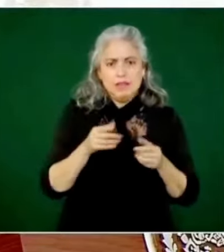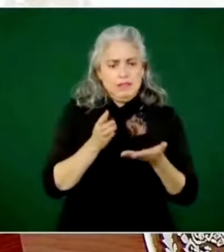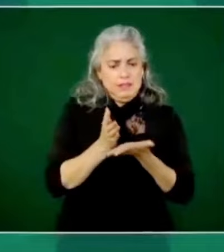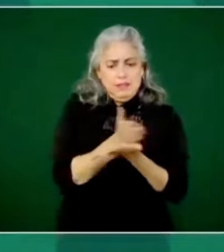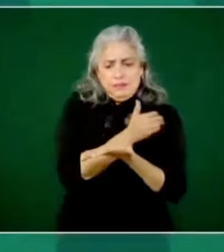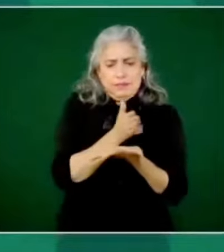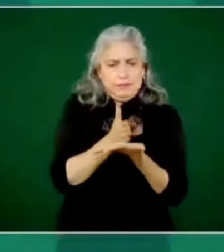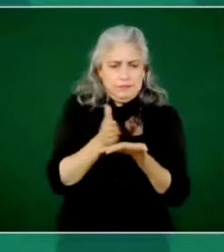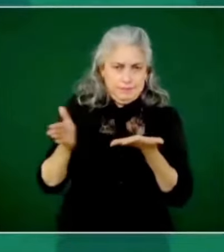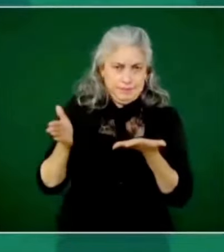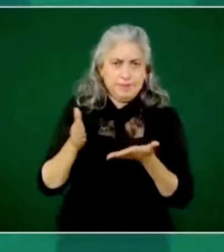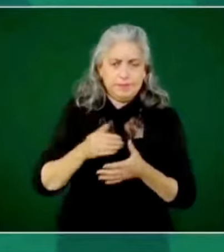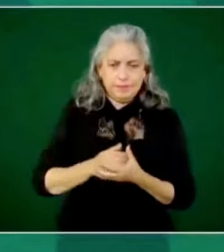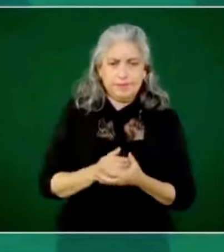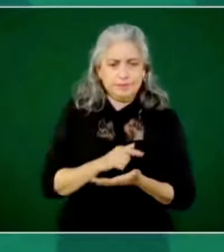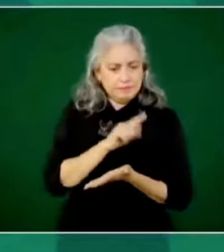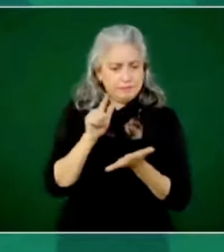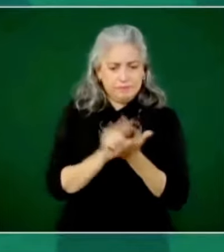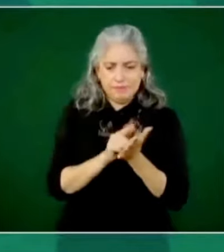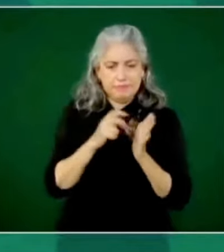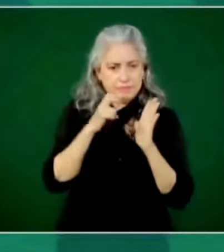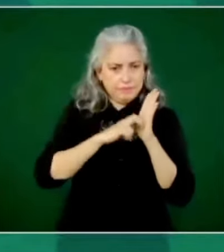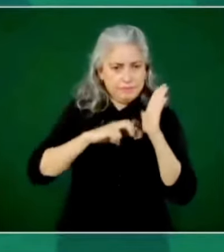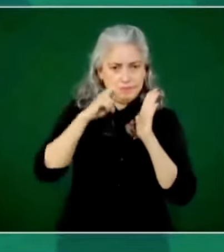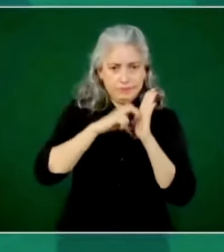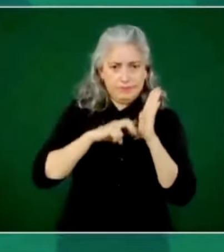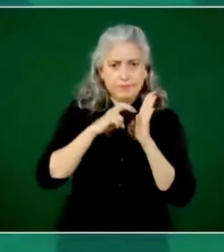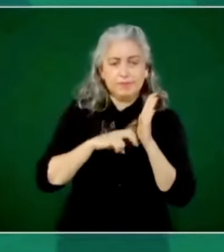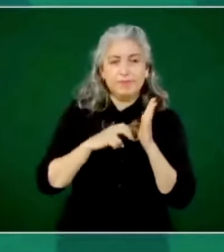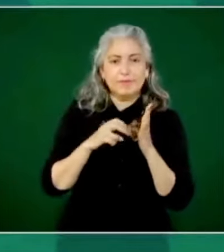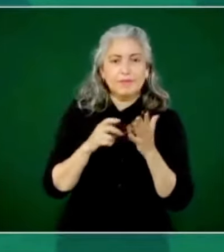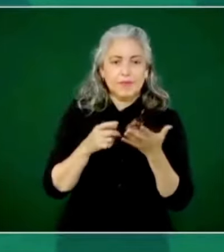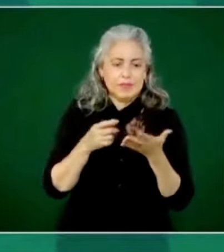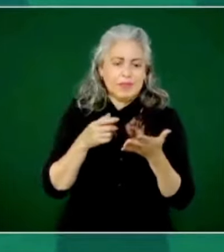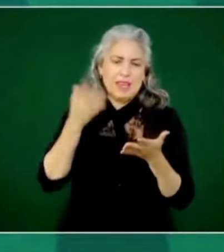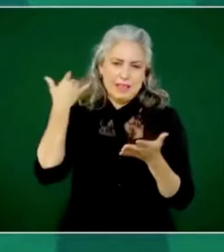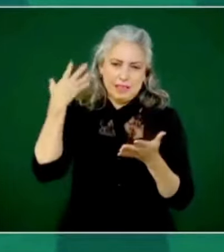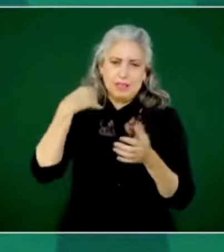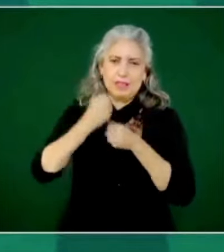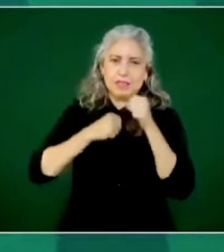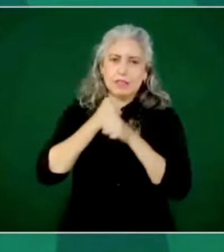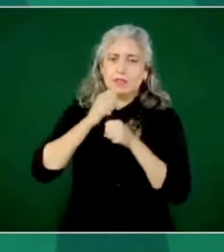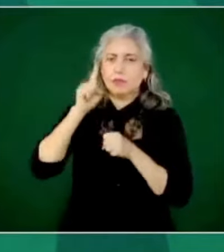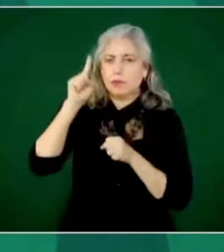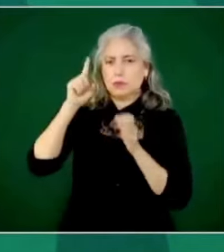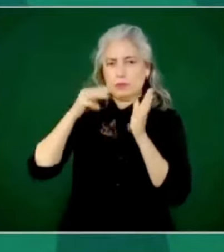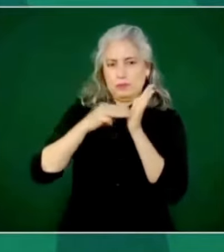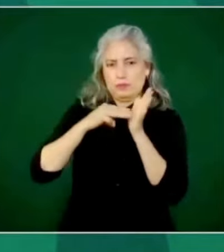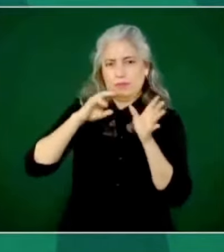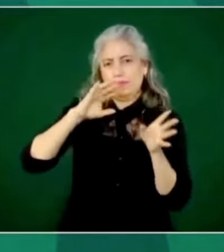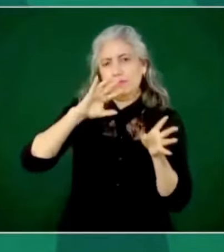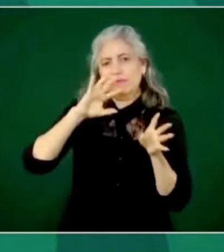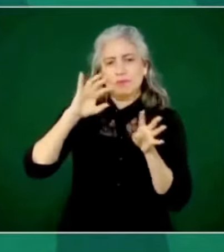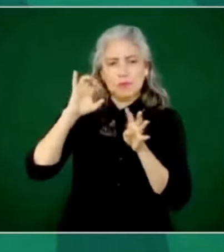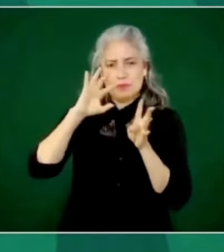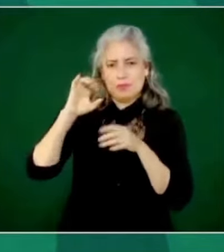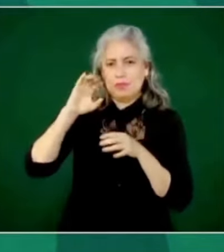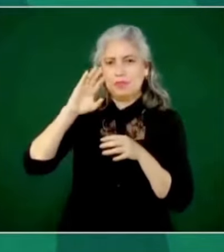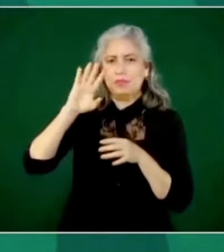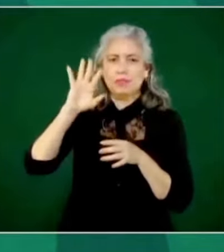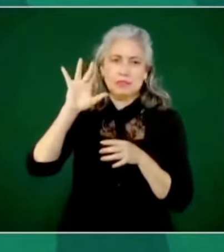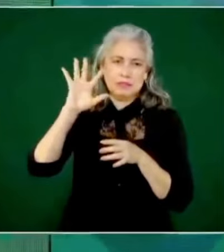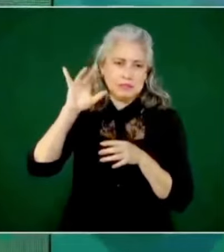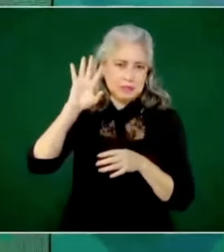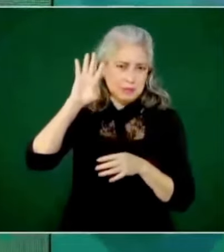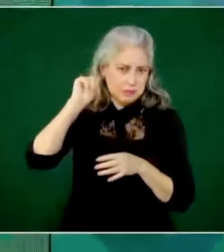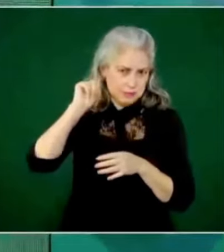En 1859, en el Manifiesto a la Nación, en el que Juárez explica el porqué